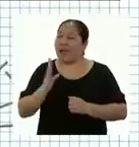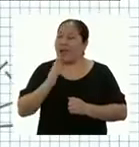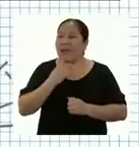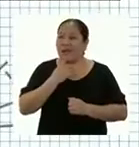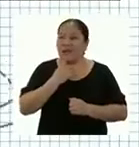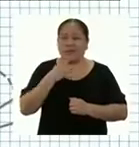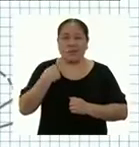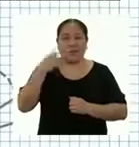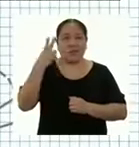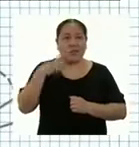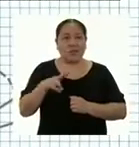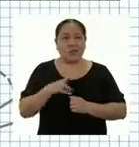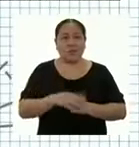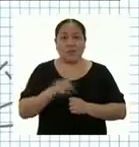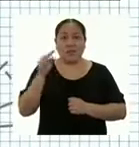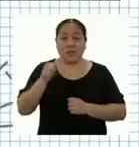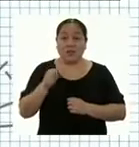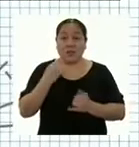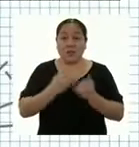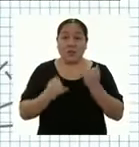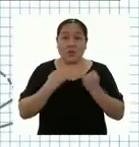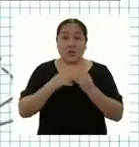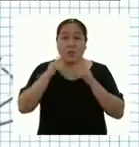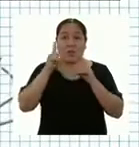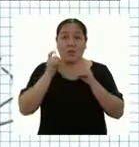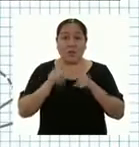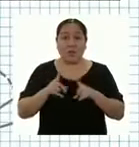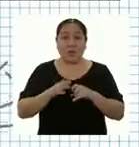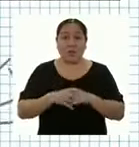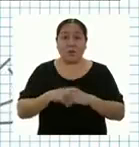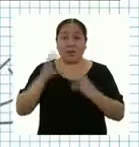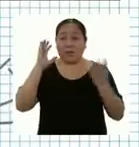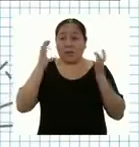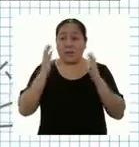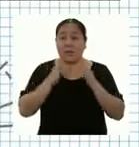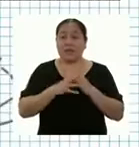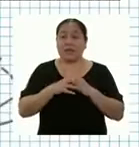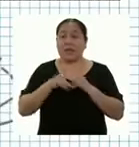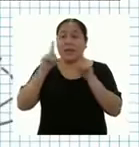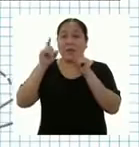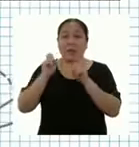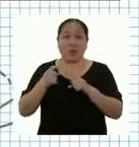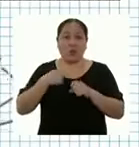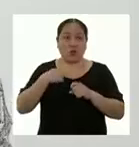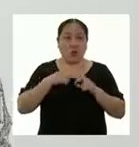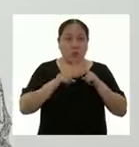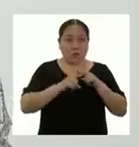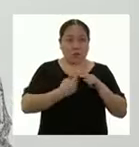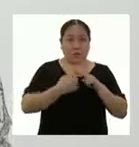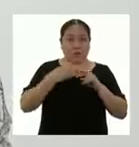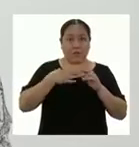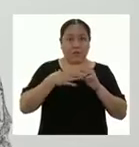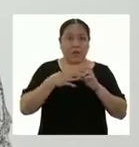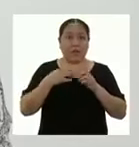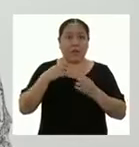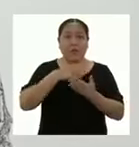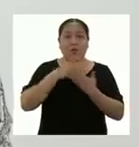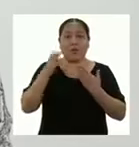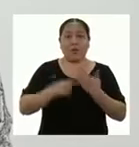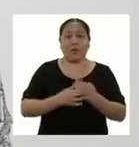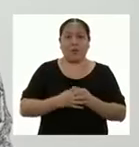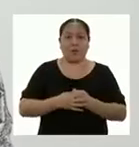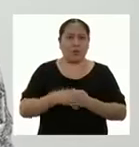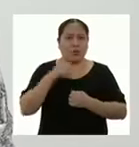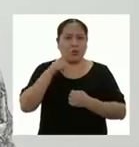Me he dado cuenta de que esta última pregunta se parece mucho a la pregunta con la que inicié el programa. La pregunta sobre si